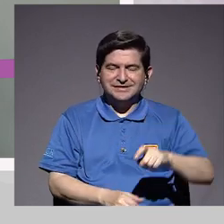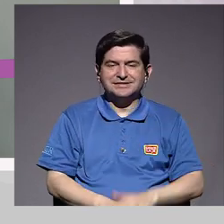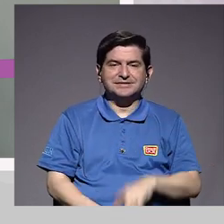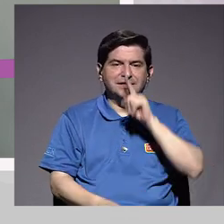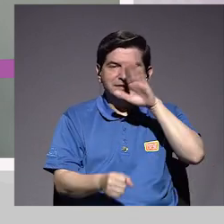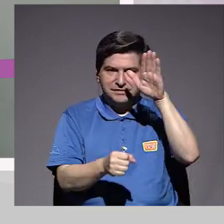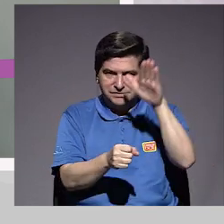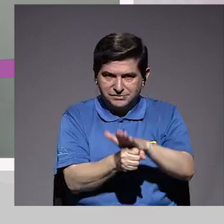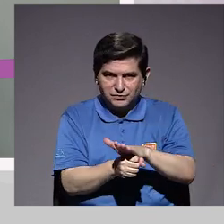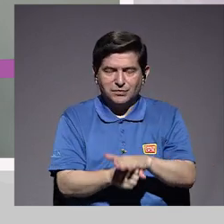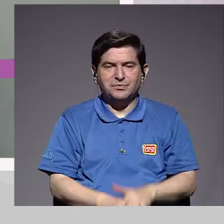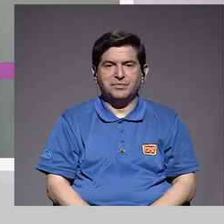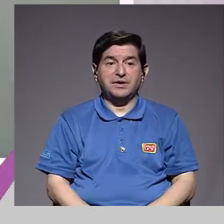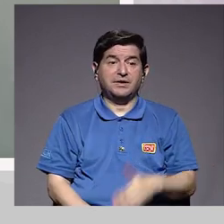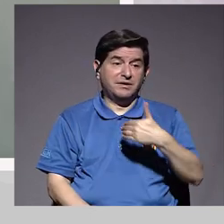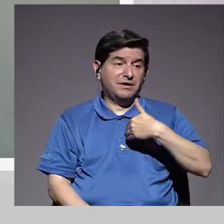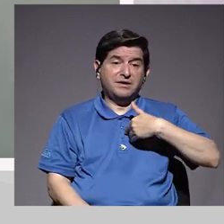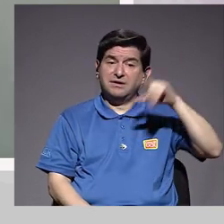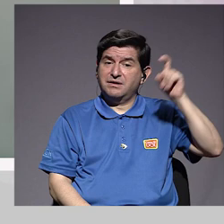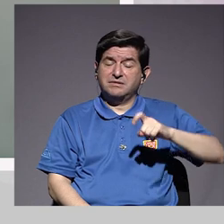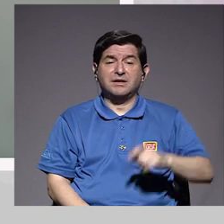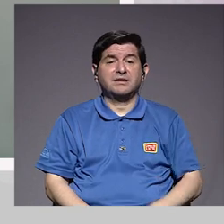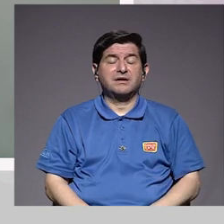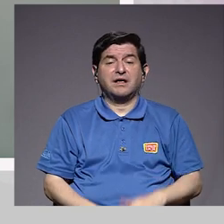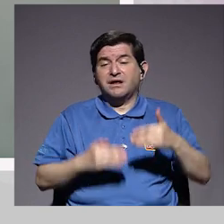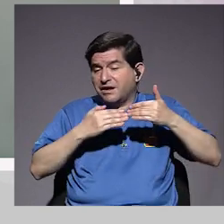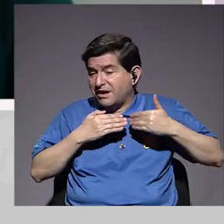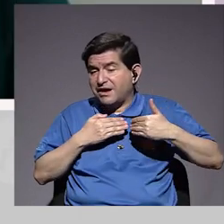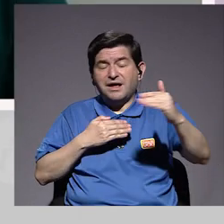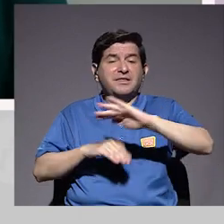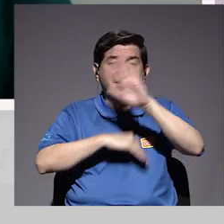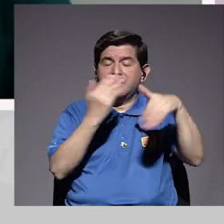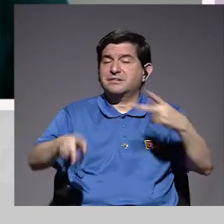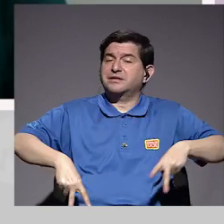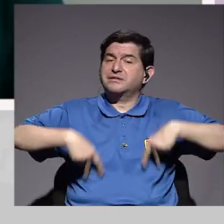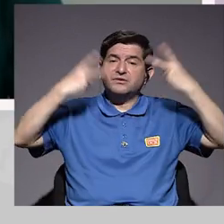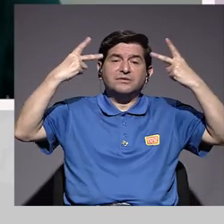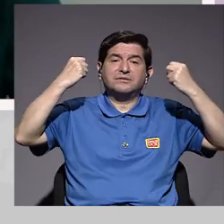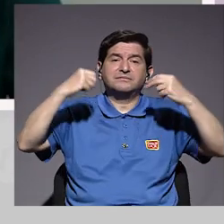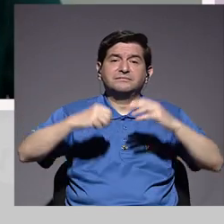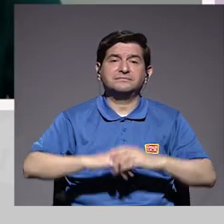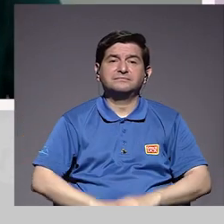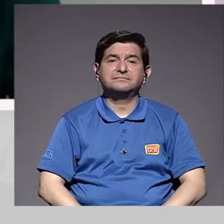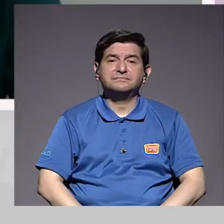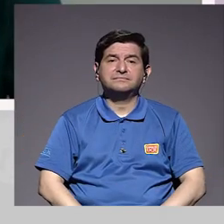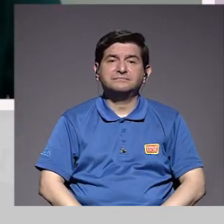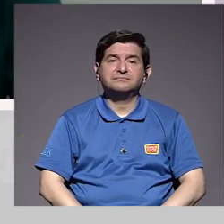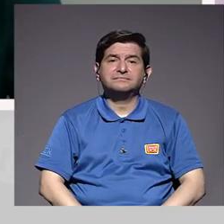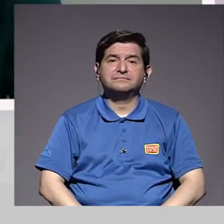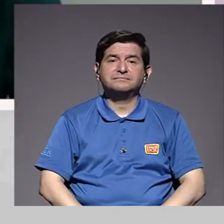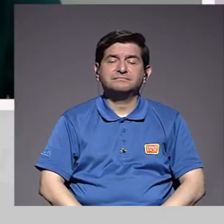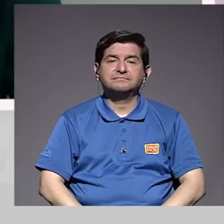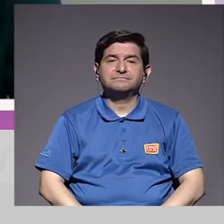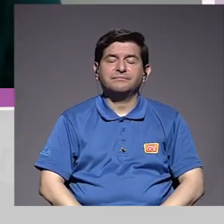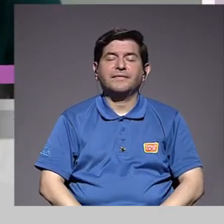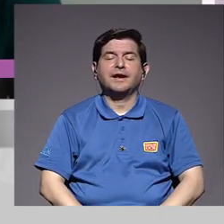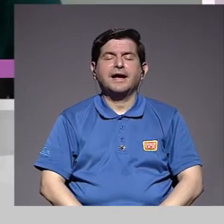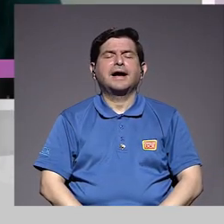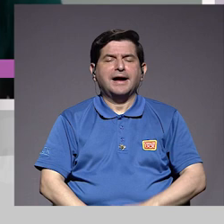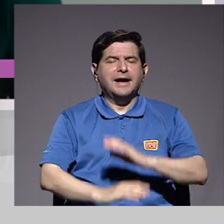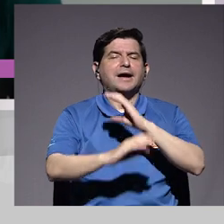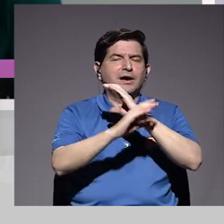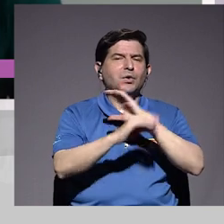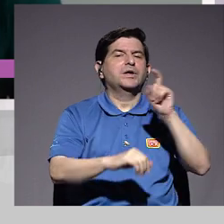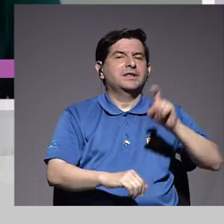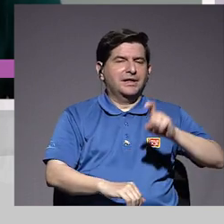que dar y tendrán que darse de hoy en adelante para toda la vida. Sí, sí, sí, tener el